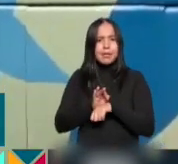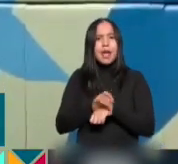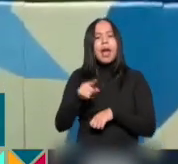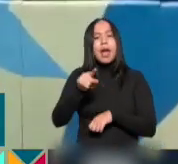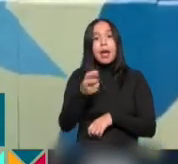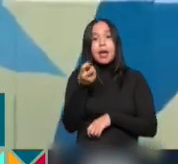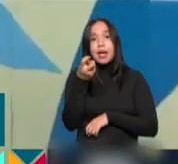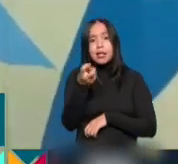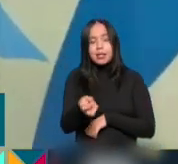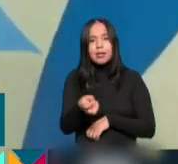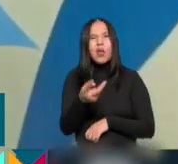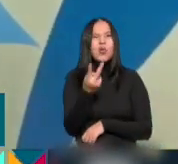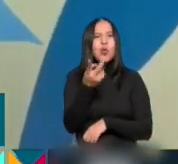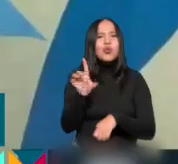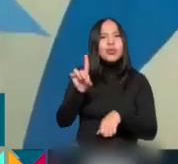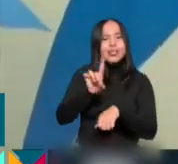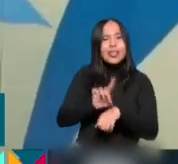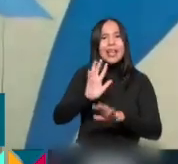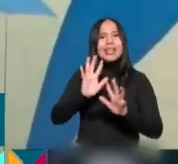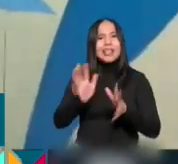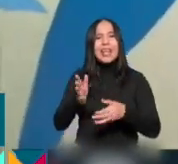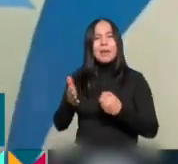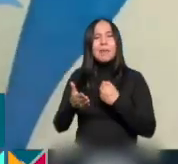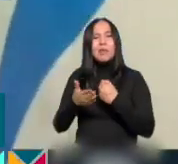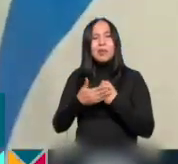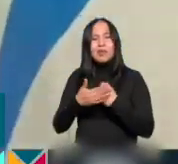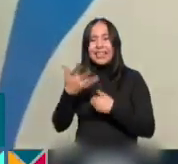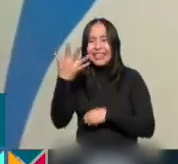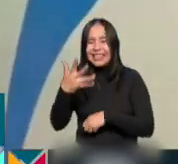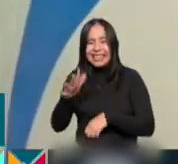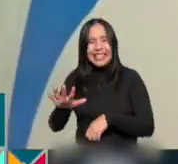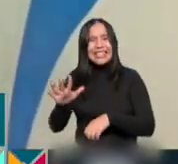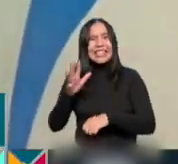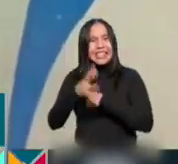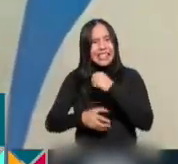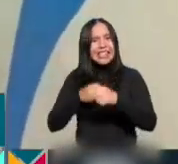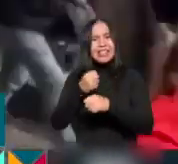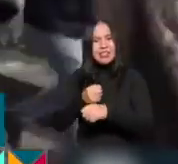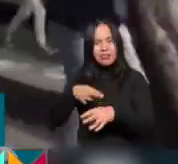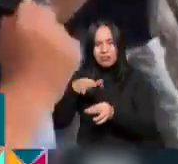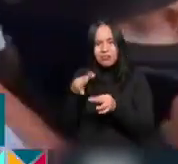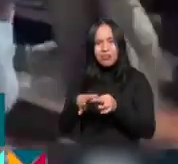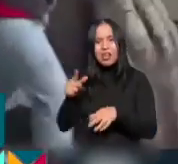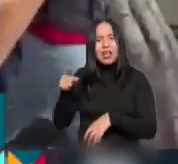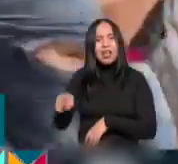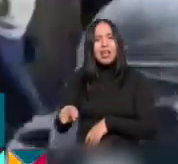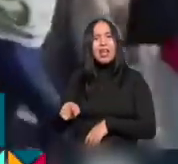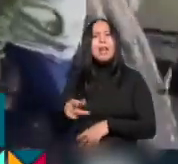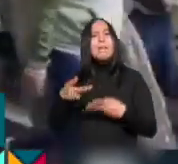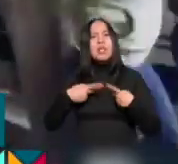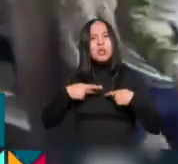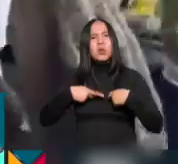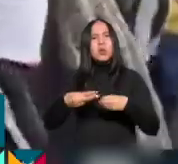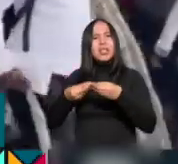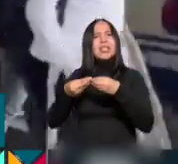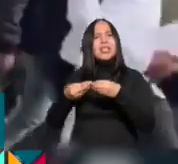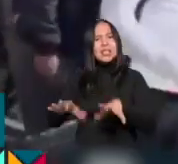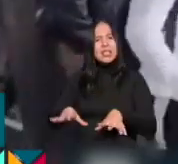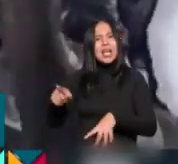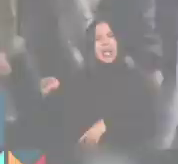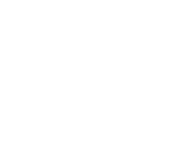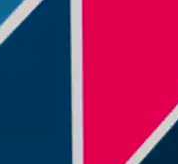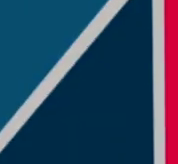movilizaciones se dan a dos días de que se cumplan 10 años de la desaparición de los 43 estudiantes de la Escuela Normal Rural Isidro Burgos en